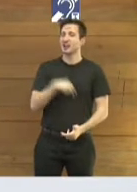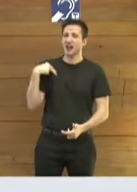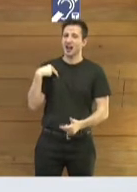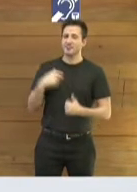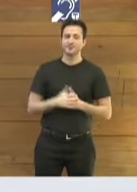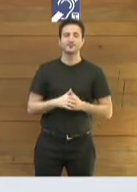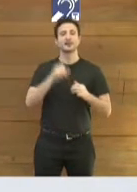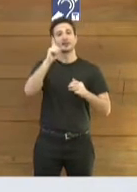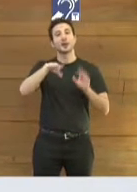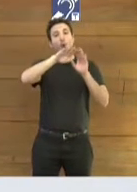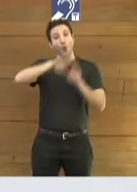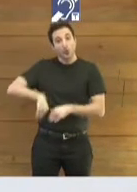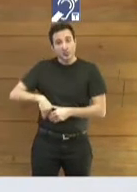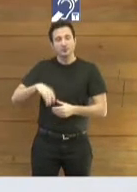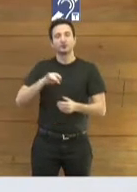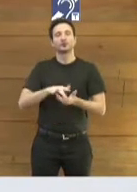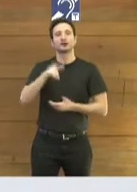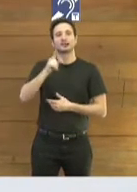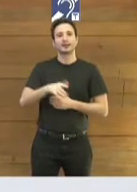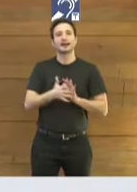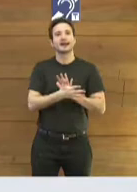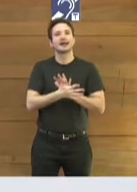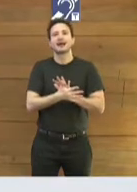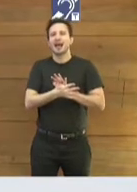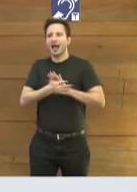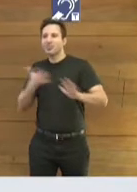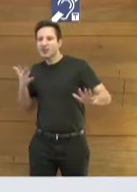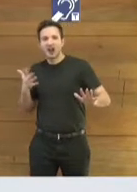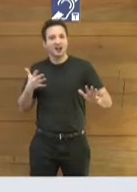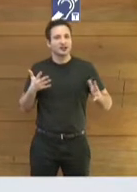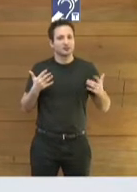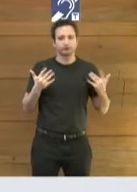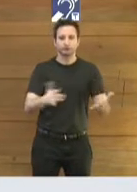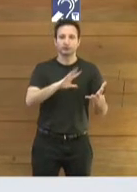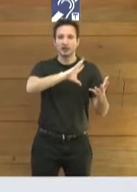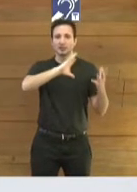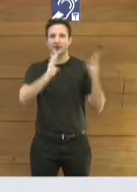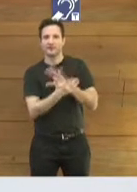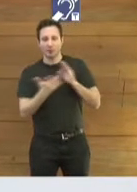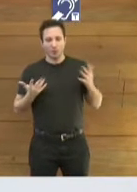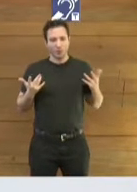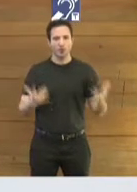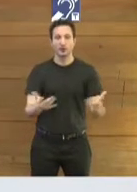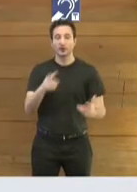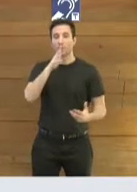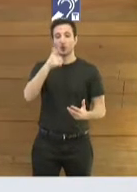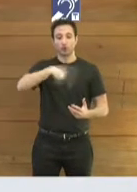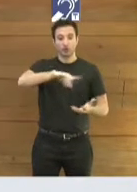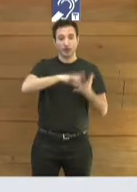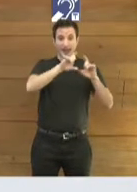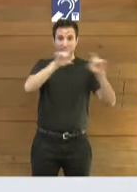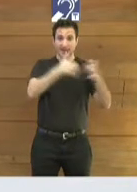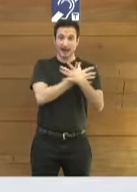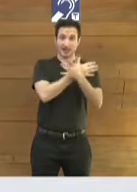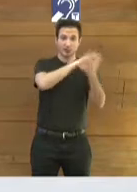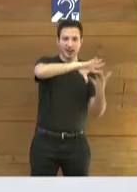Y por último, vamos a acelerar. Vamos a acelerar la transformación. Nos vamos a adaptar como compañía